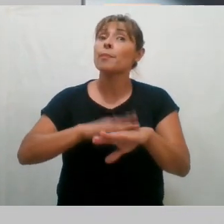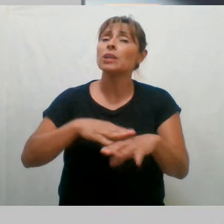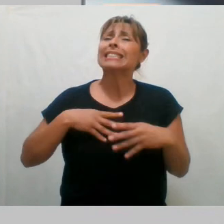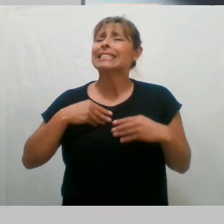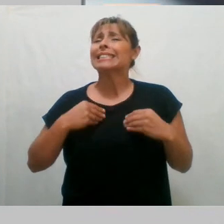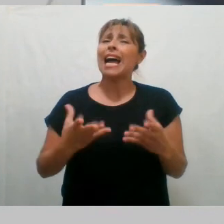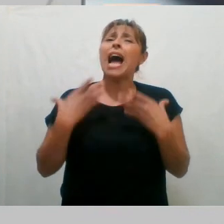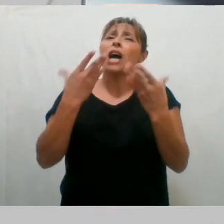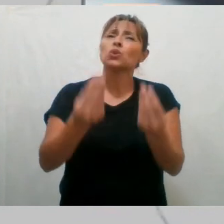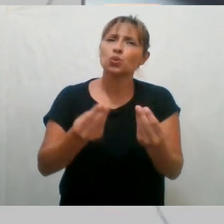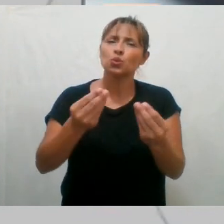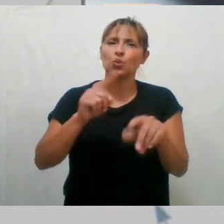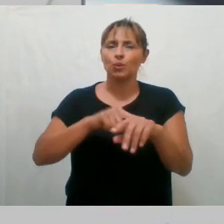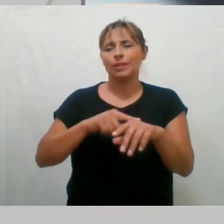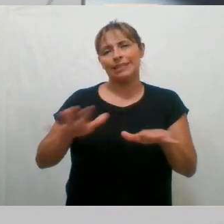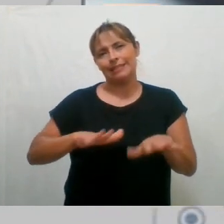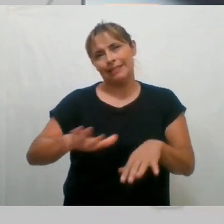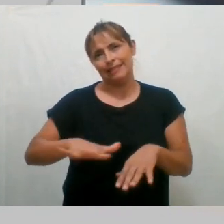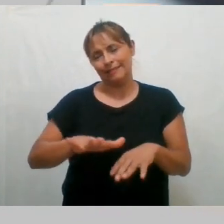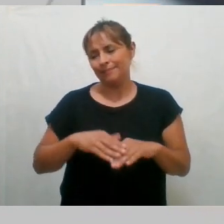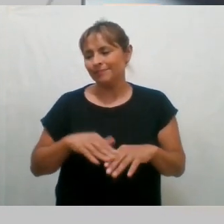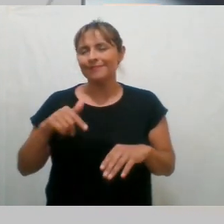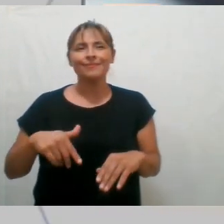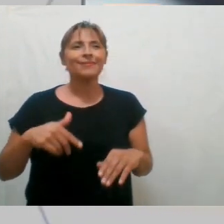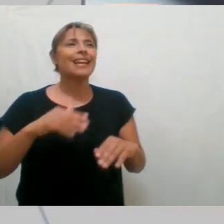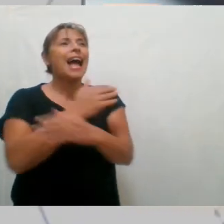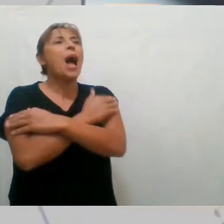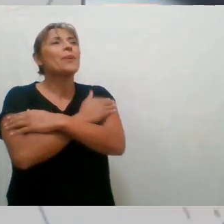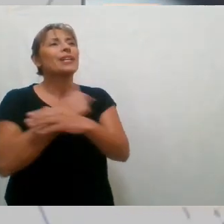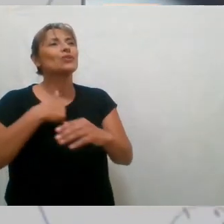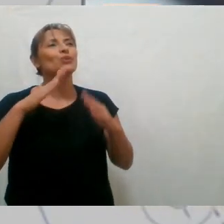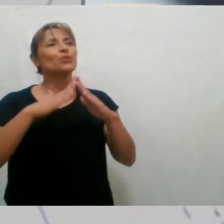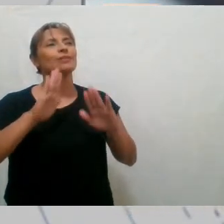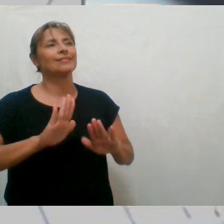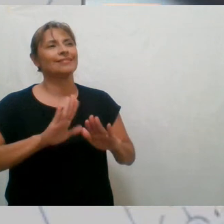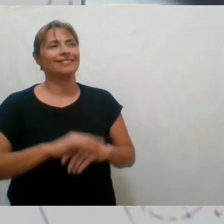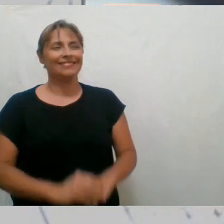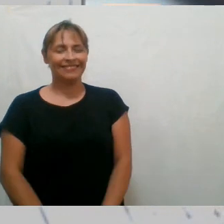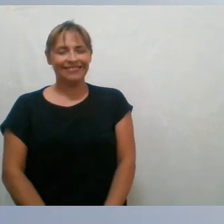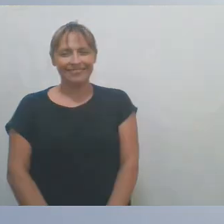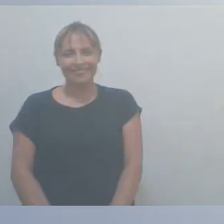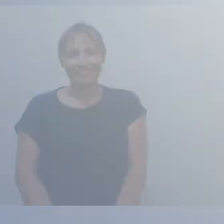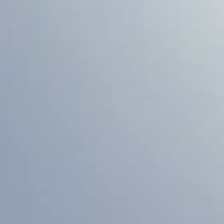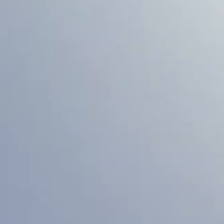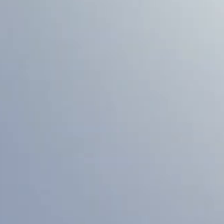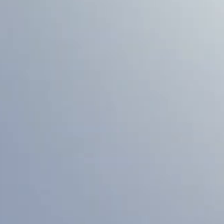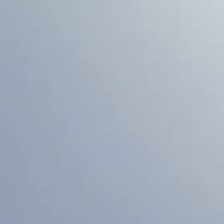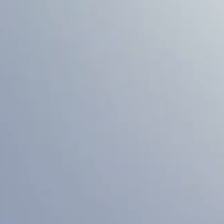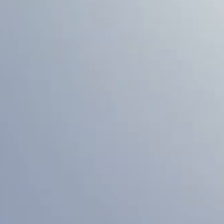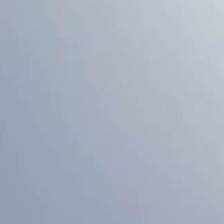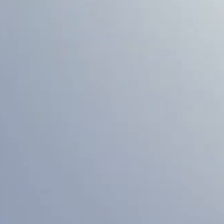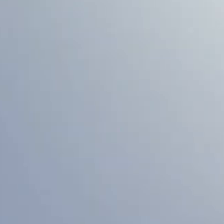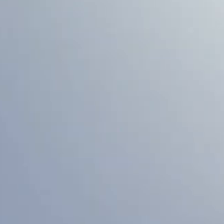responsabilidad, sensibilidad y solidaridad. Un abrazo muy grande. Abrazo. Yo me quedo en casa. ¡Gracias! ¡Gracias!